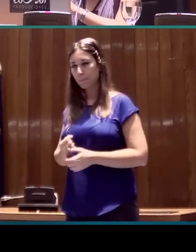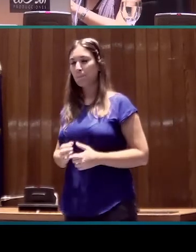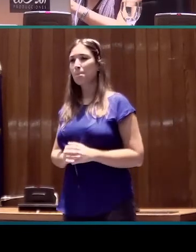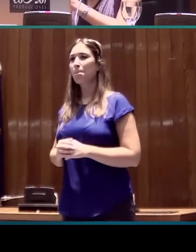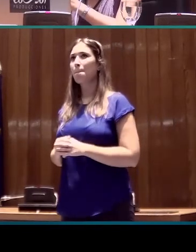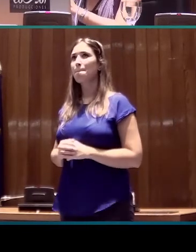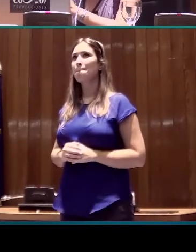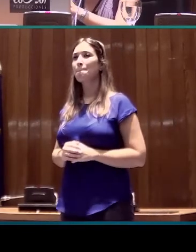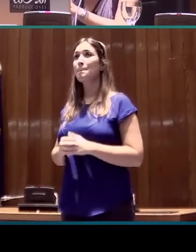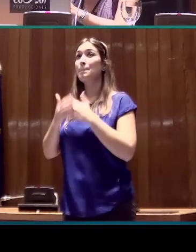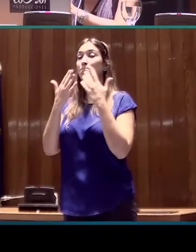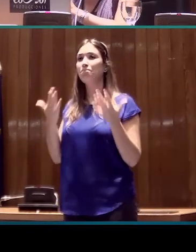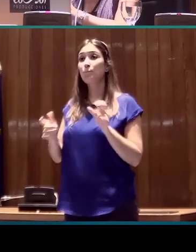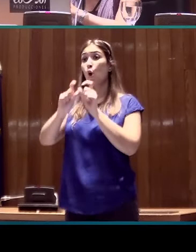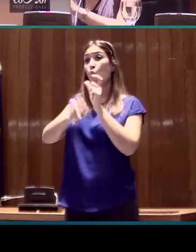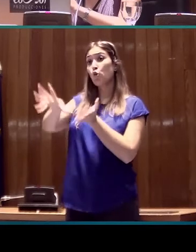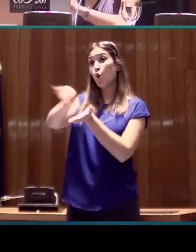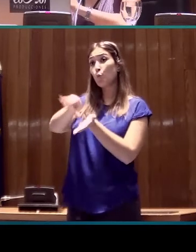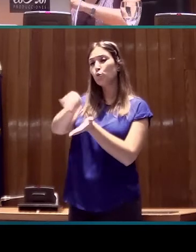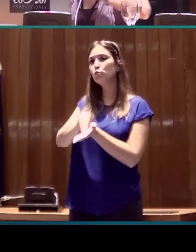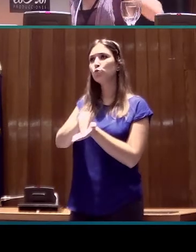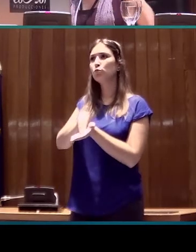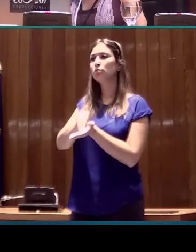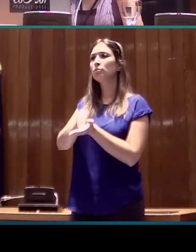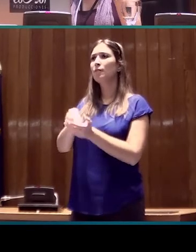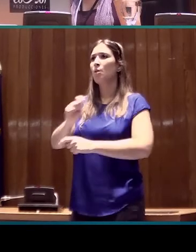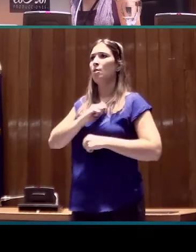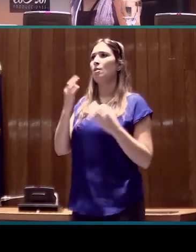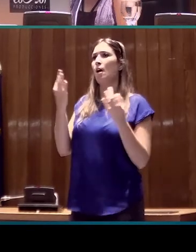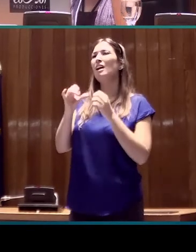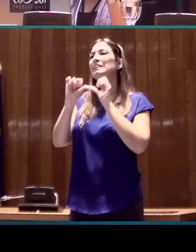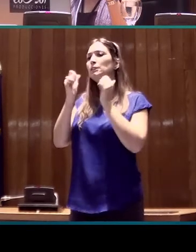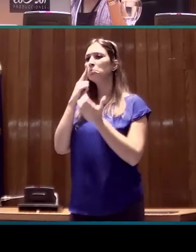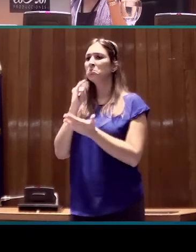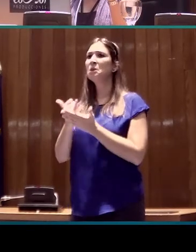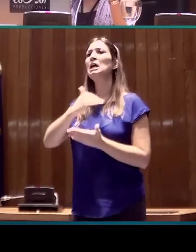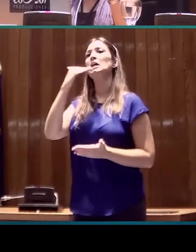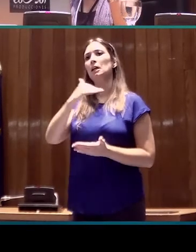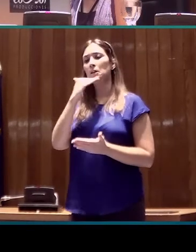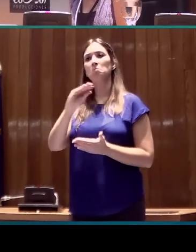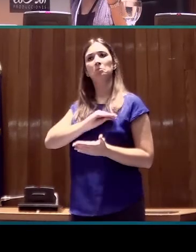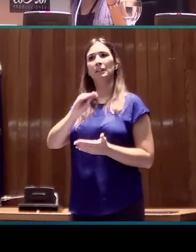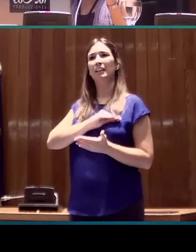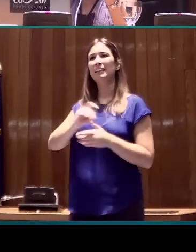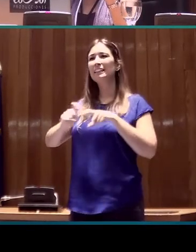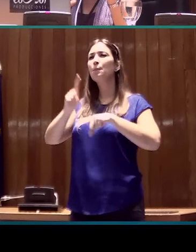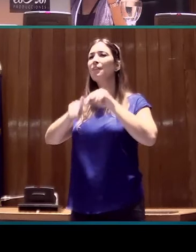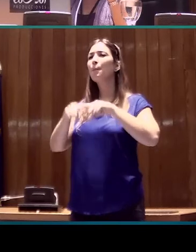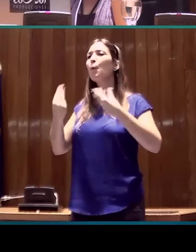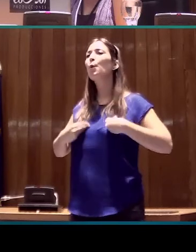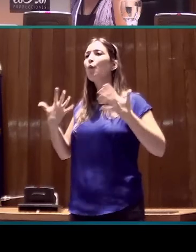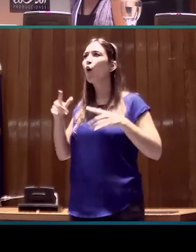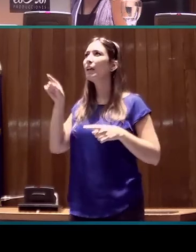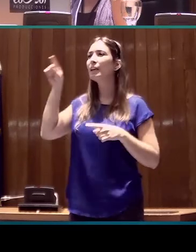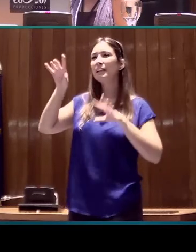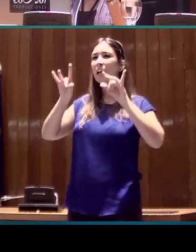Claro, los corpus nos permiten tener o disponer de una muestra muy representativa de la variación geográfica de todo el